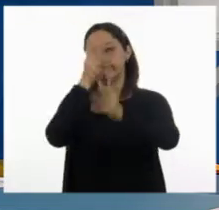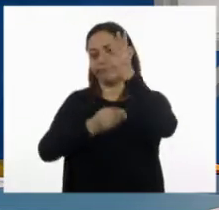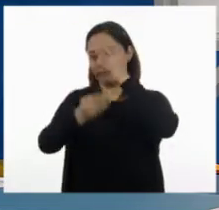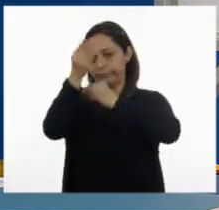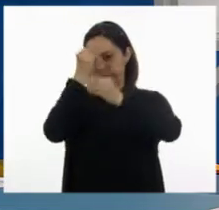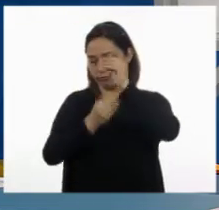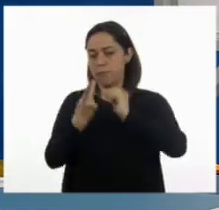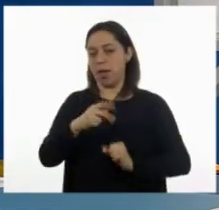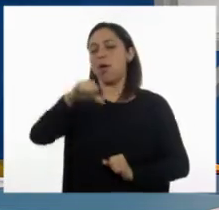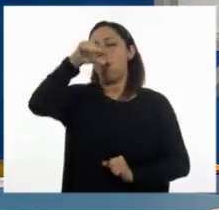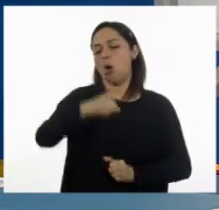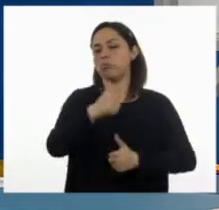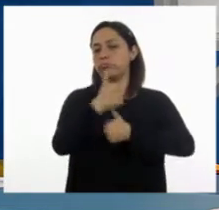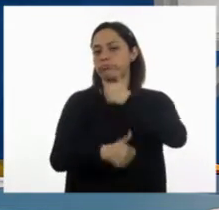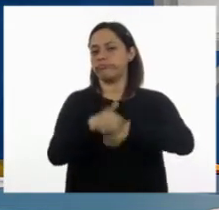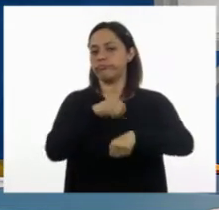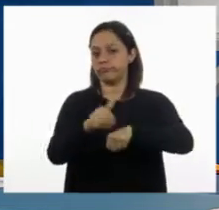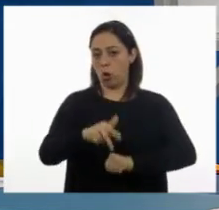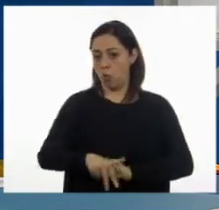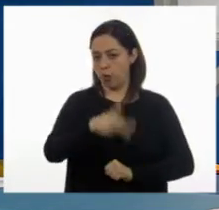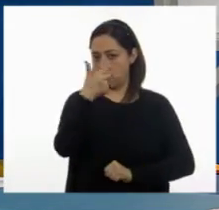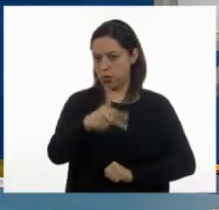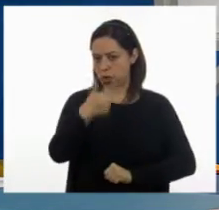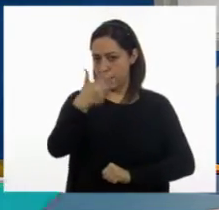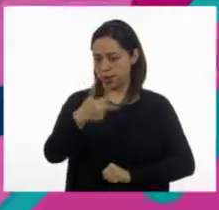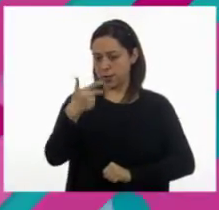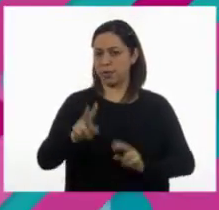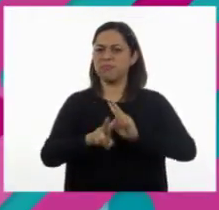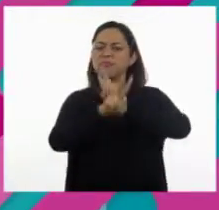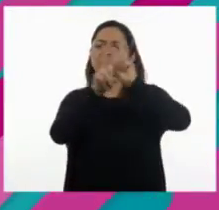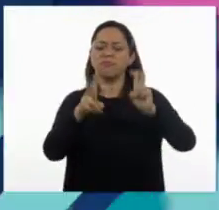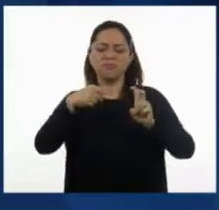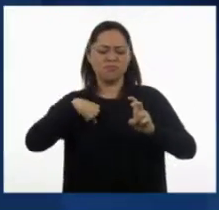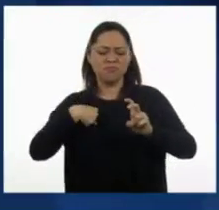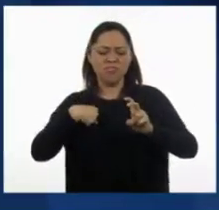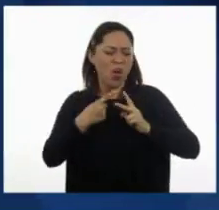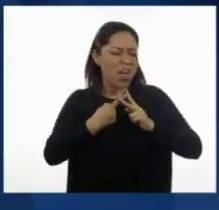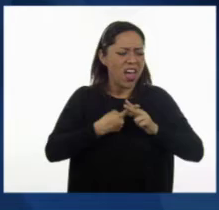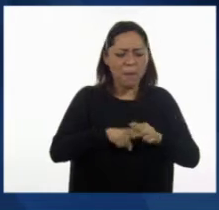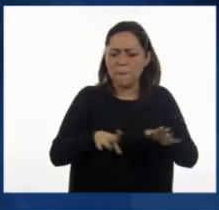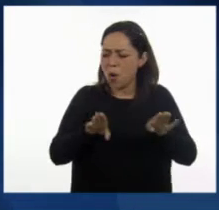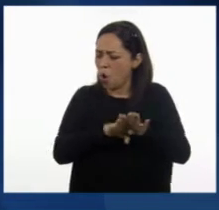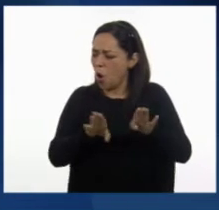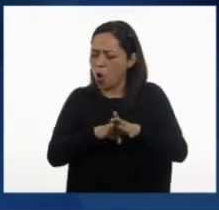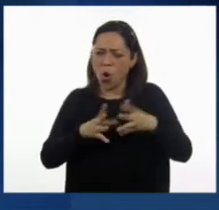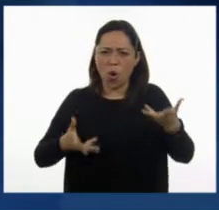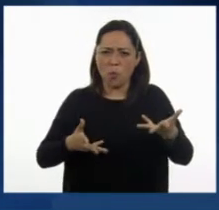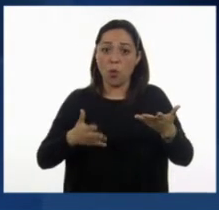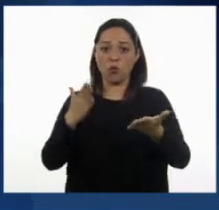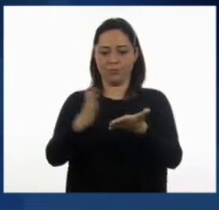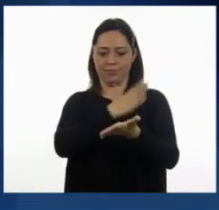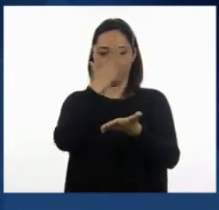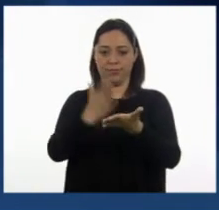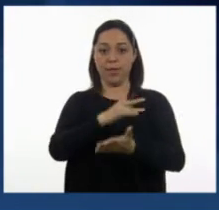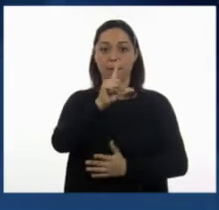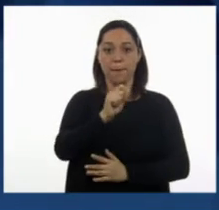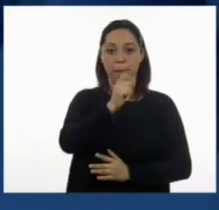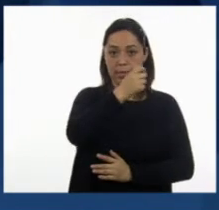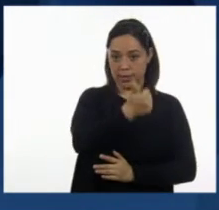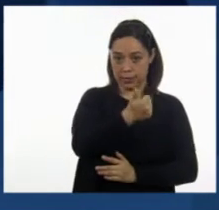desafío número 13, que se llama ¿Por dónde empiezo? Ese lo encontramos en las páginas 26